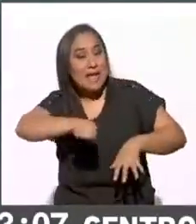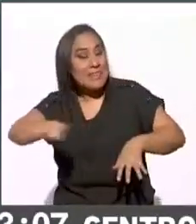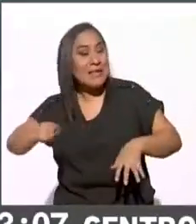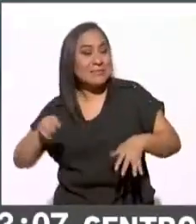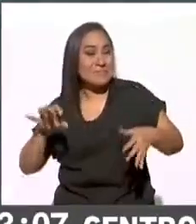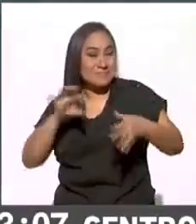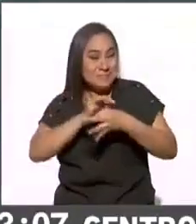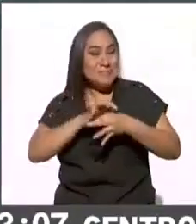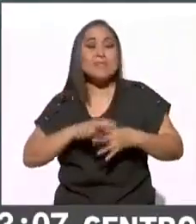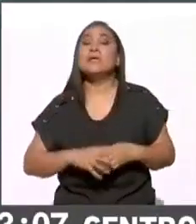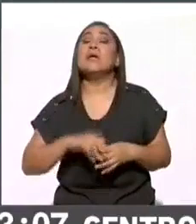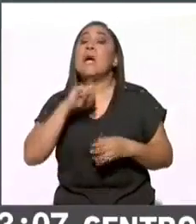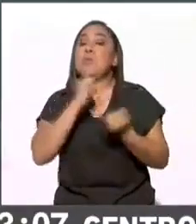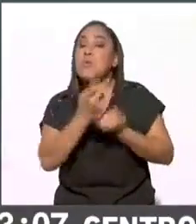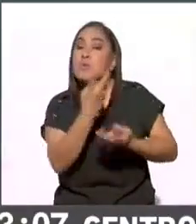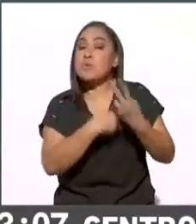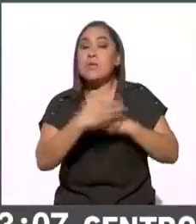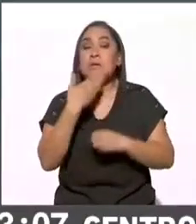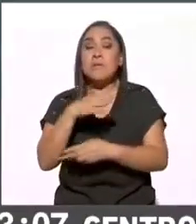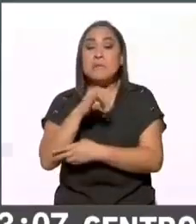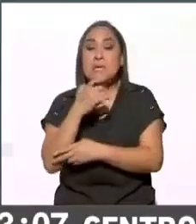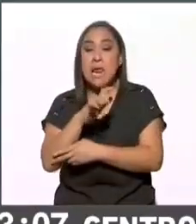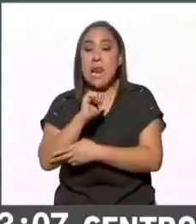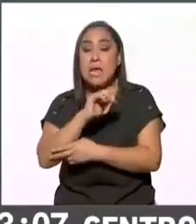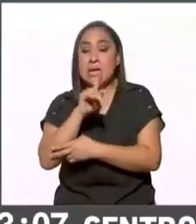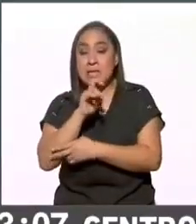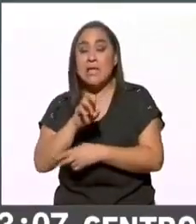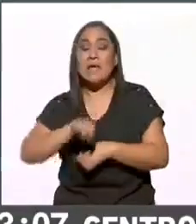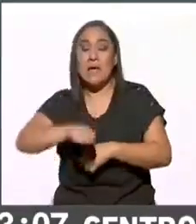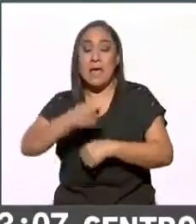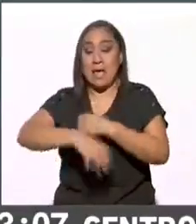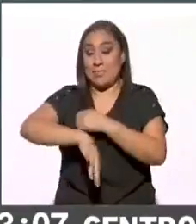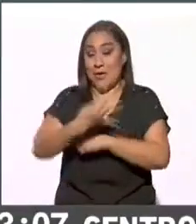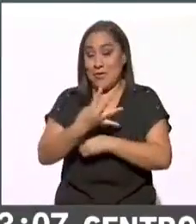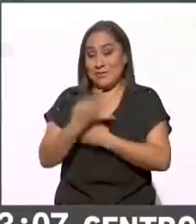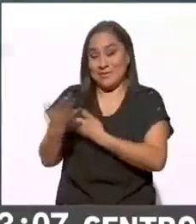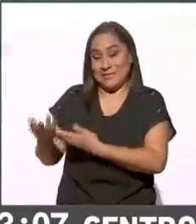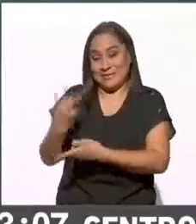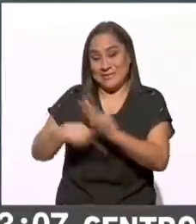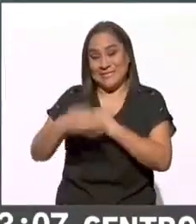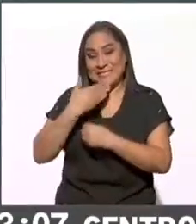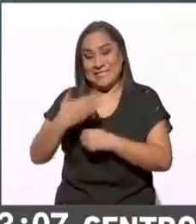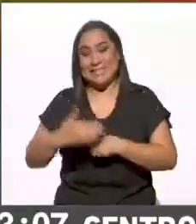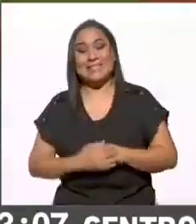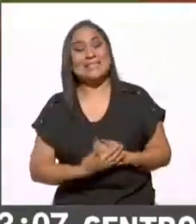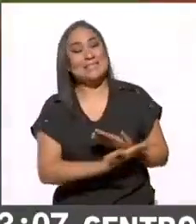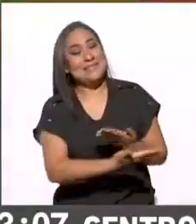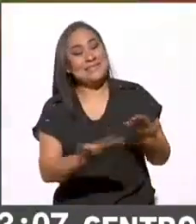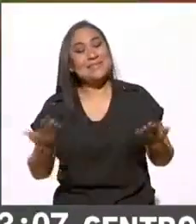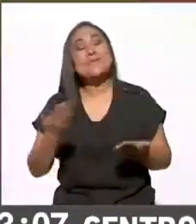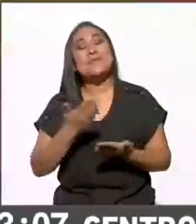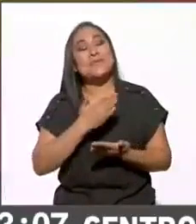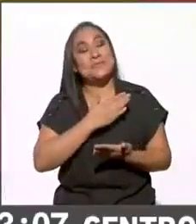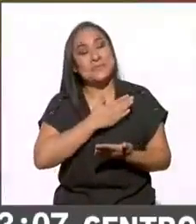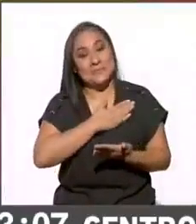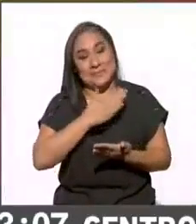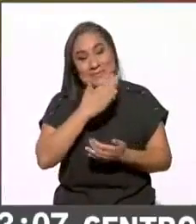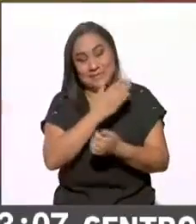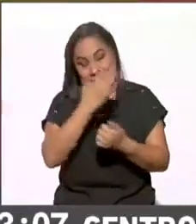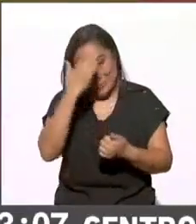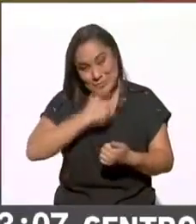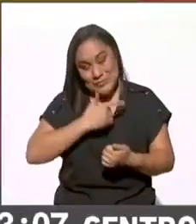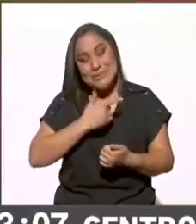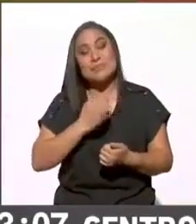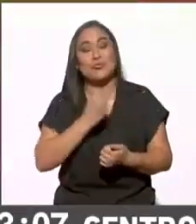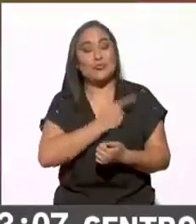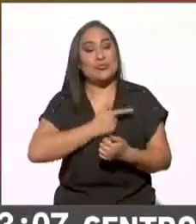supuesto, le damos la bienvenida a Miguel Arzate de Canal 14 y que está aquí. Bienvenido, Miguel. Hola, ¿qué tal? Muy buenas noches. Qué gusto estar con ustedes, compartir